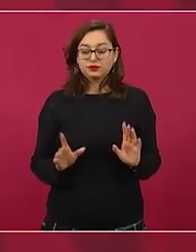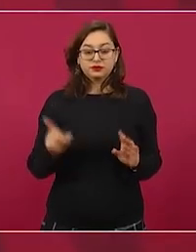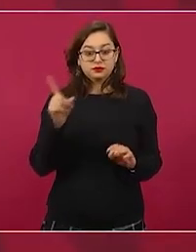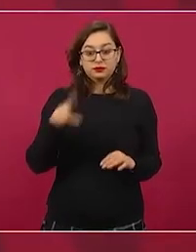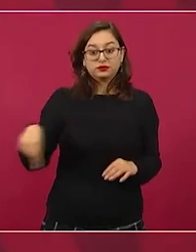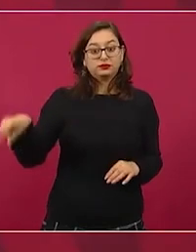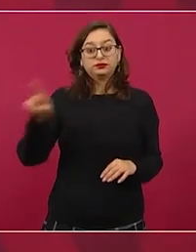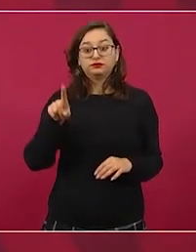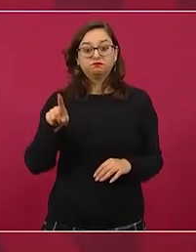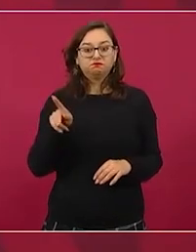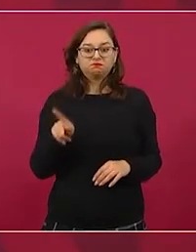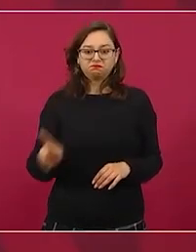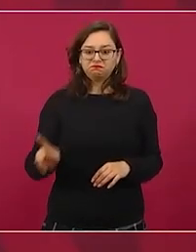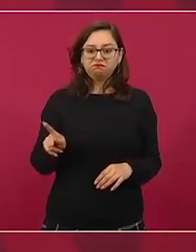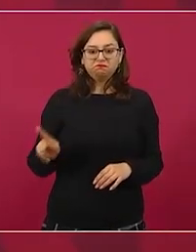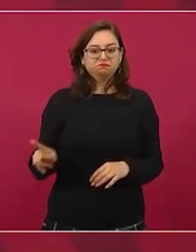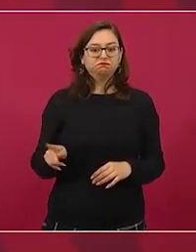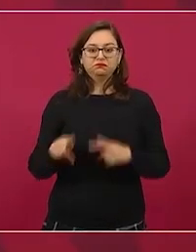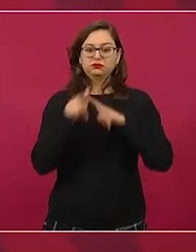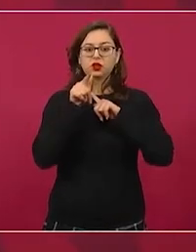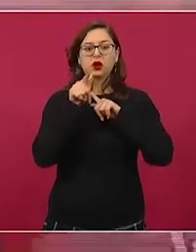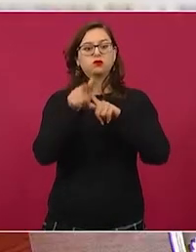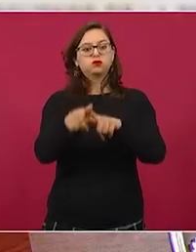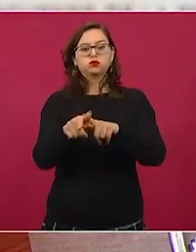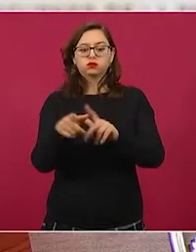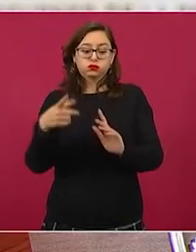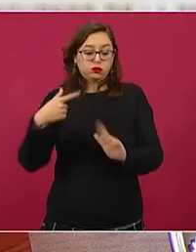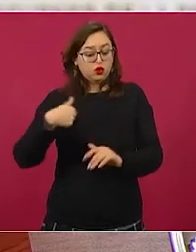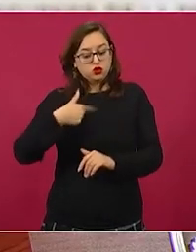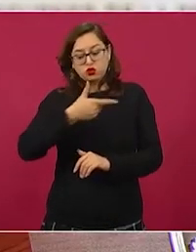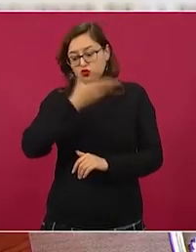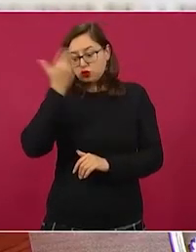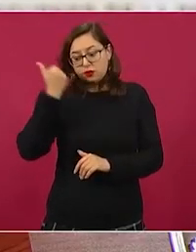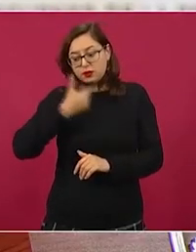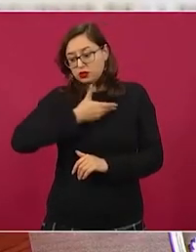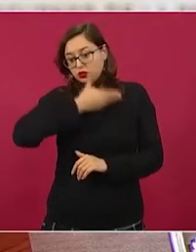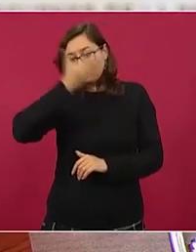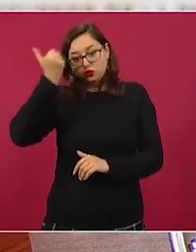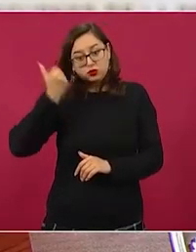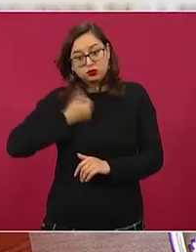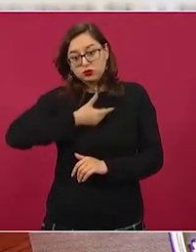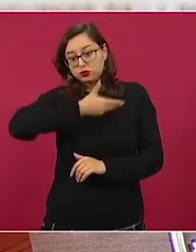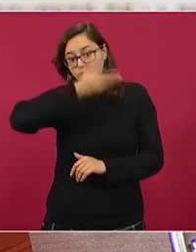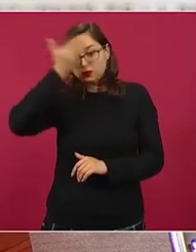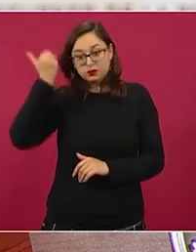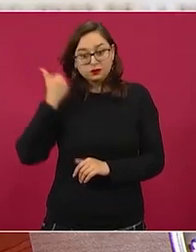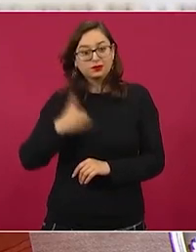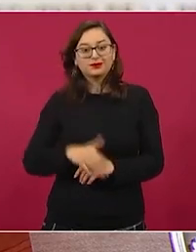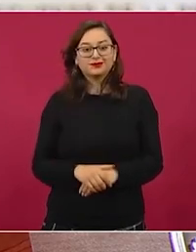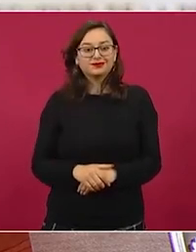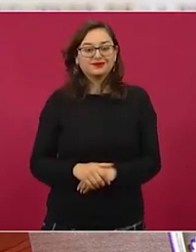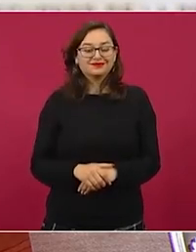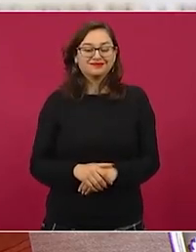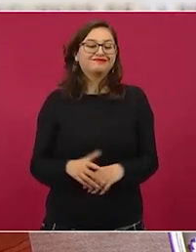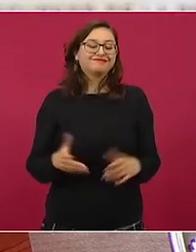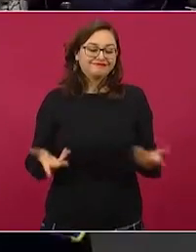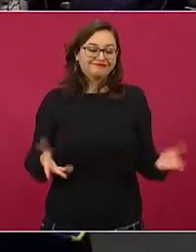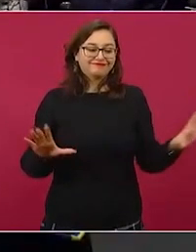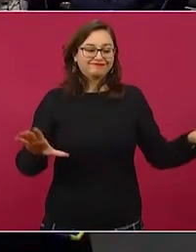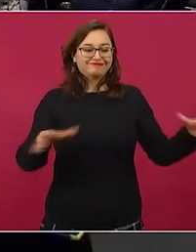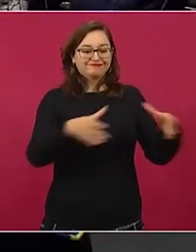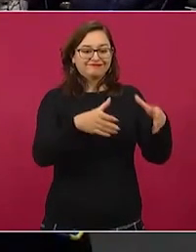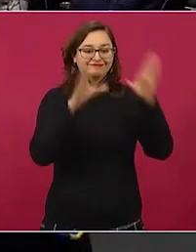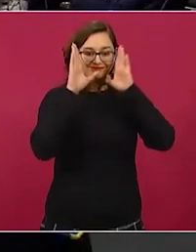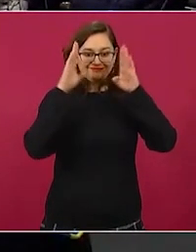de pureza, porque esa es la característica del